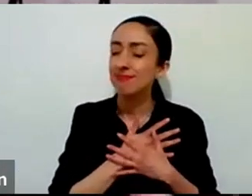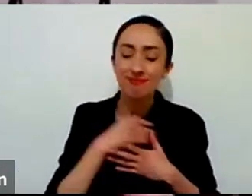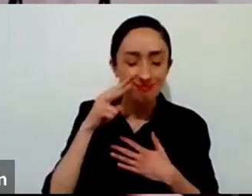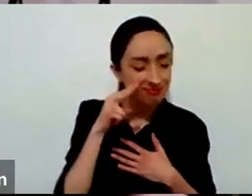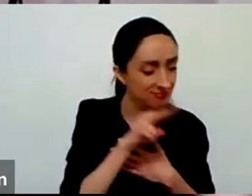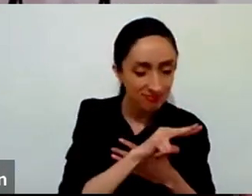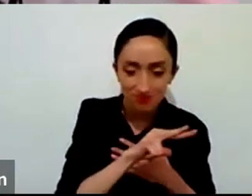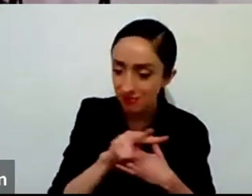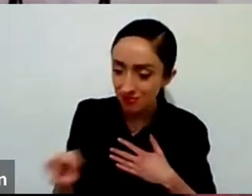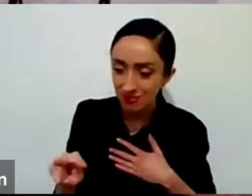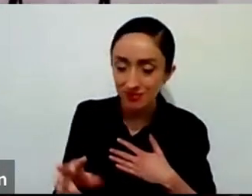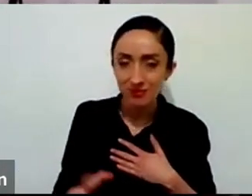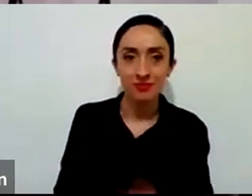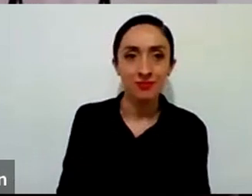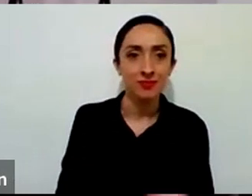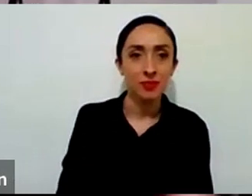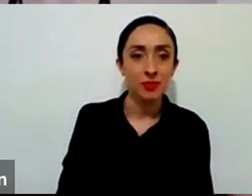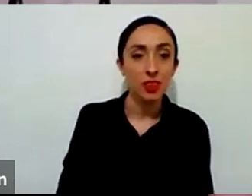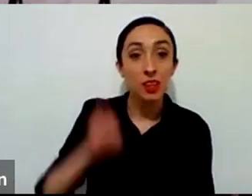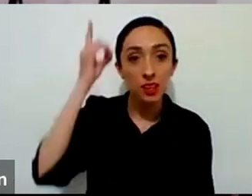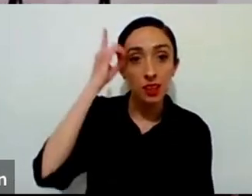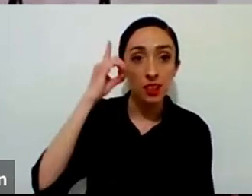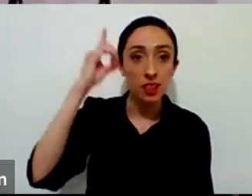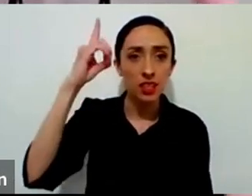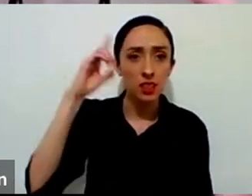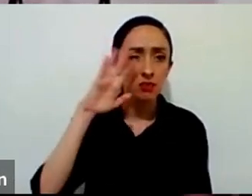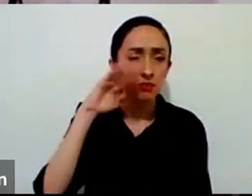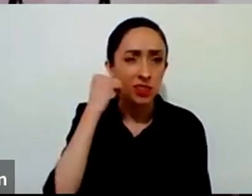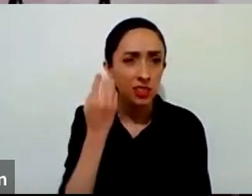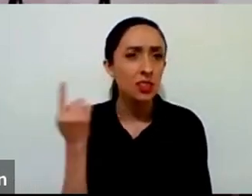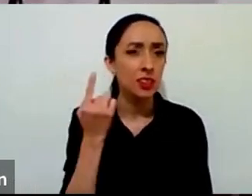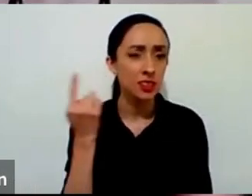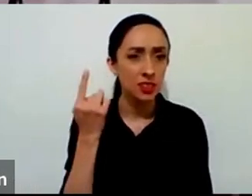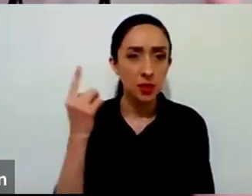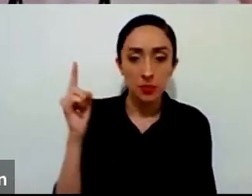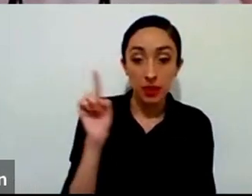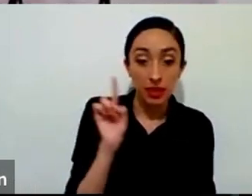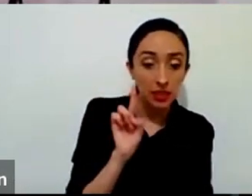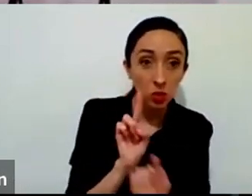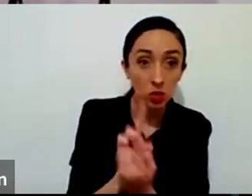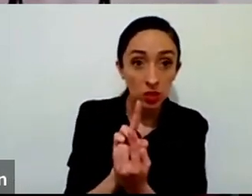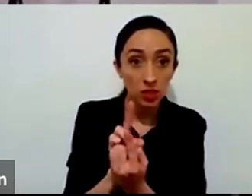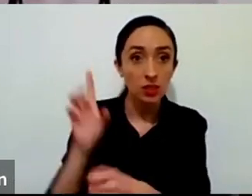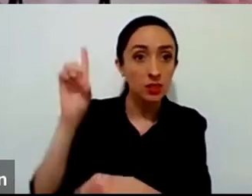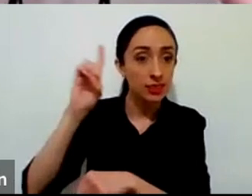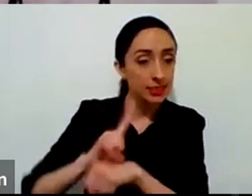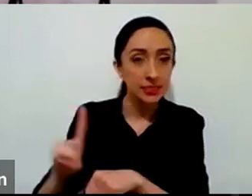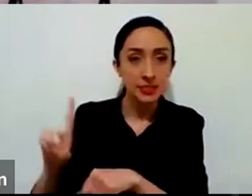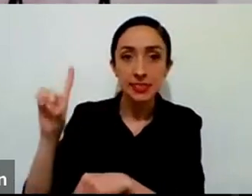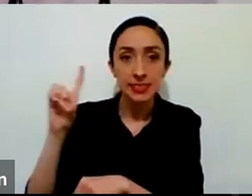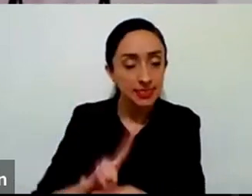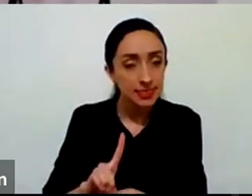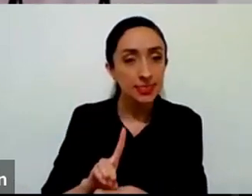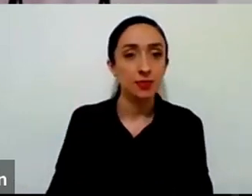encontrarnos en nuestro día a día en nuestro batallar en lo difícil en lo cansado en lo